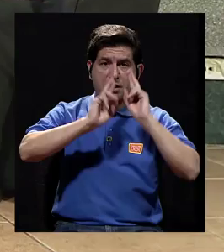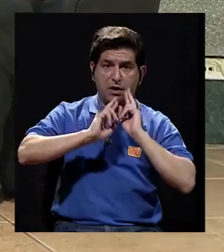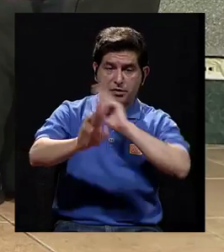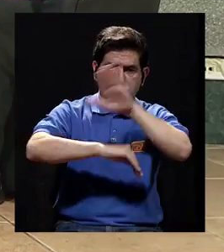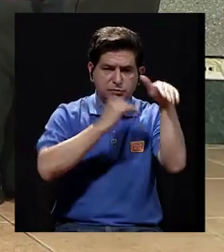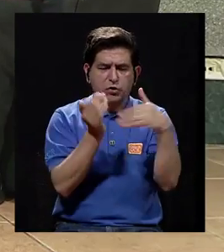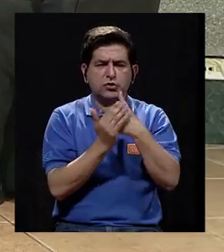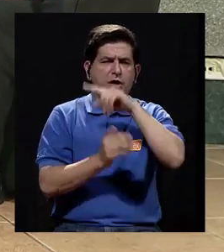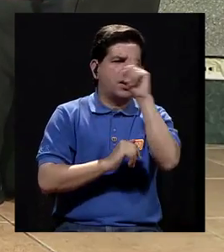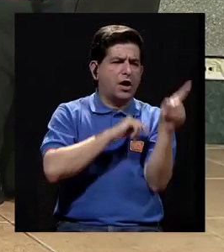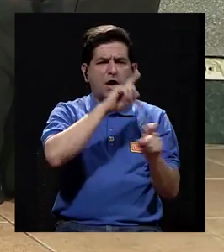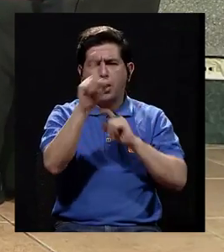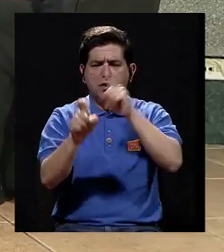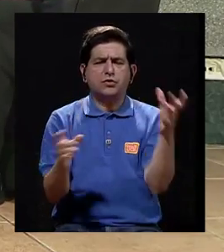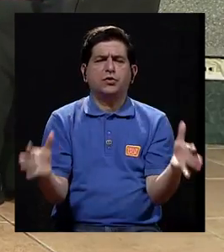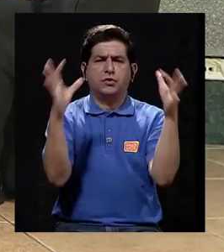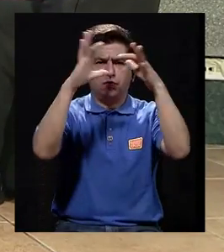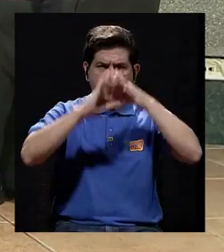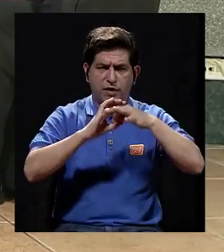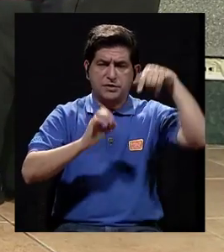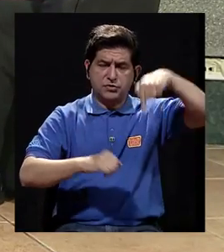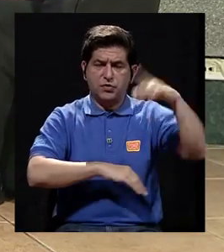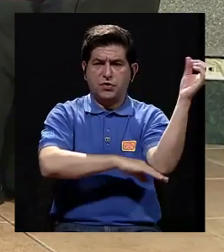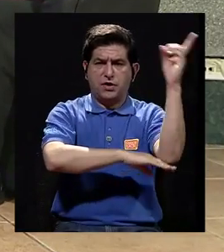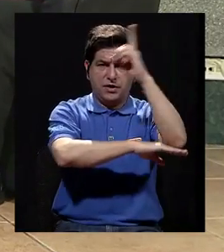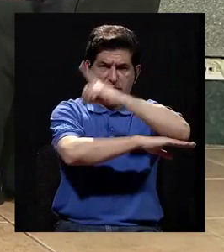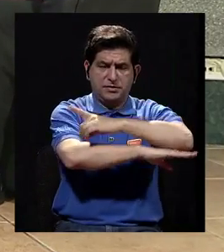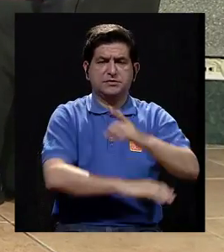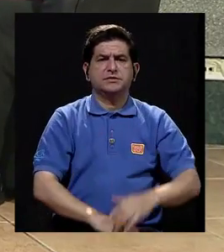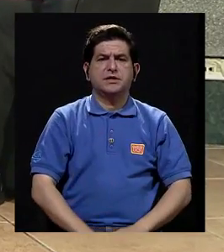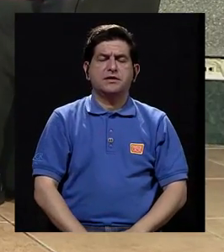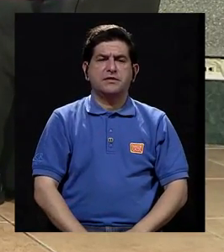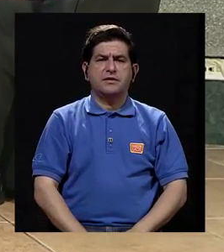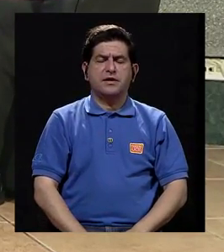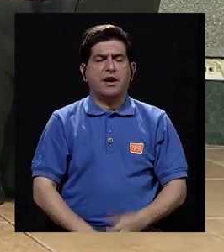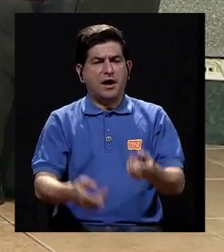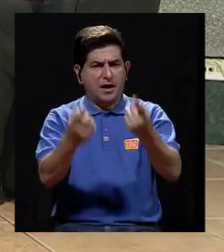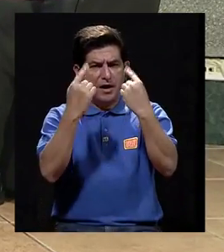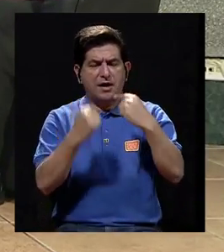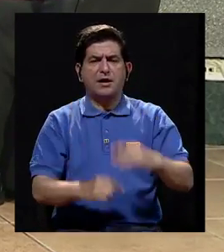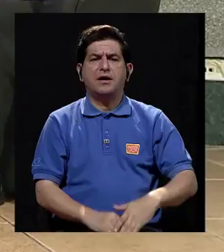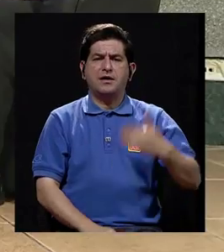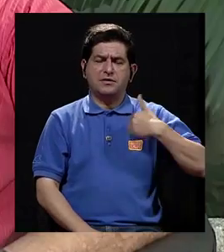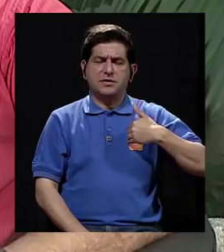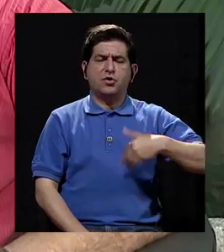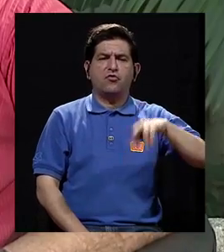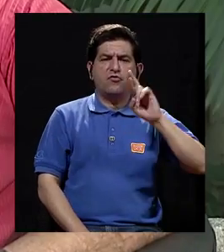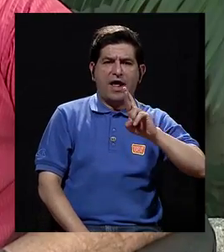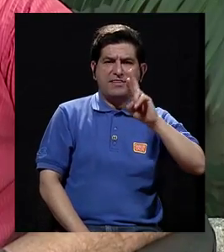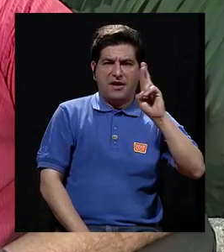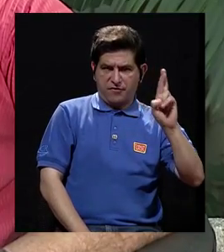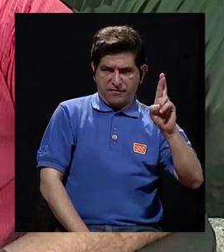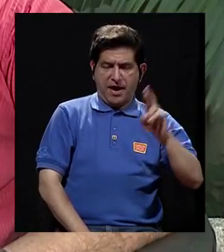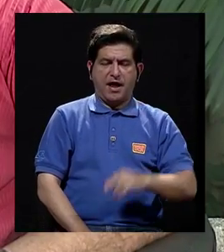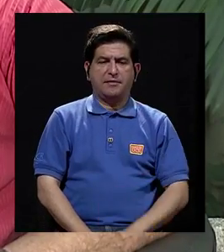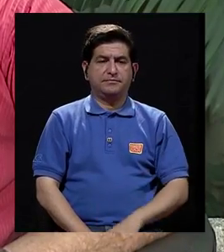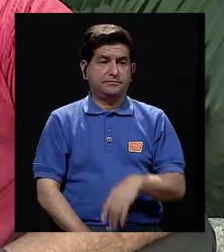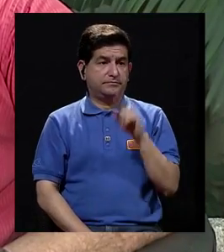responder a todas nuestras consultas al respecto, al día de hoy contamos con la grata presencia del señor Randall Rivera.